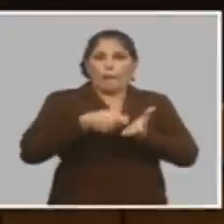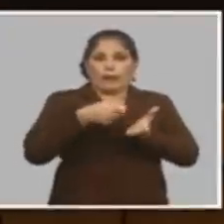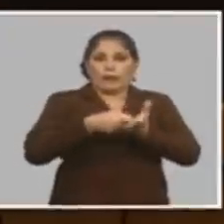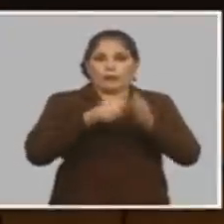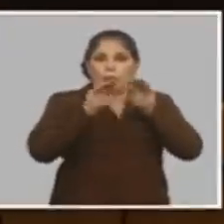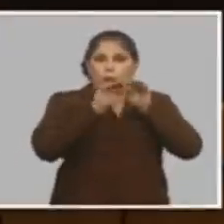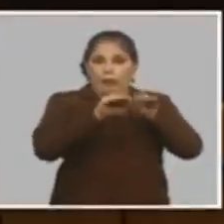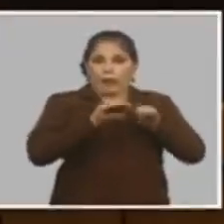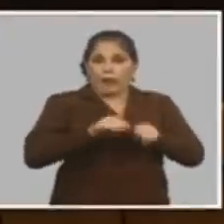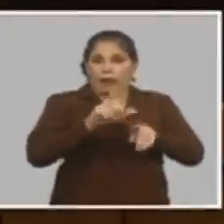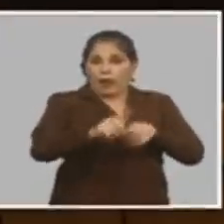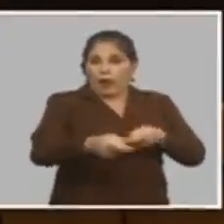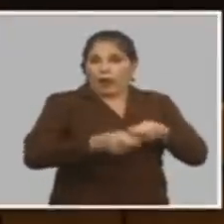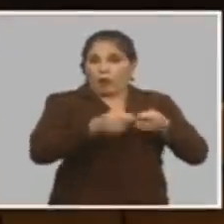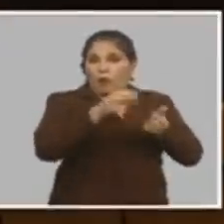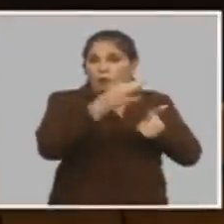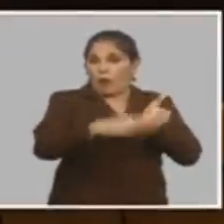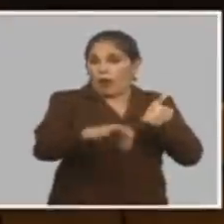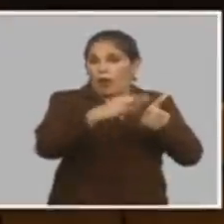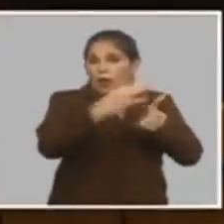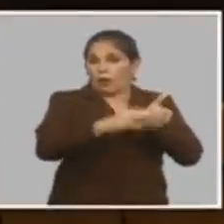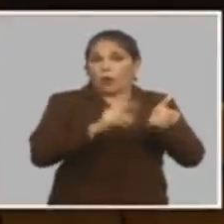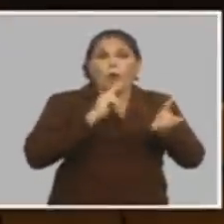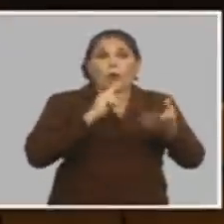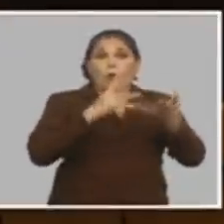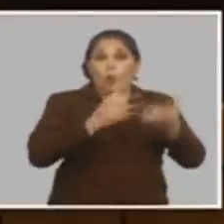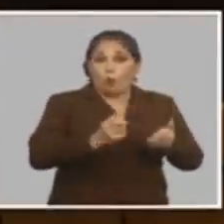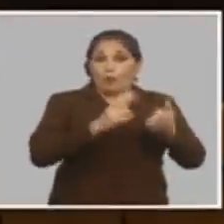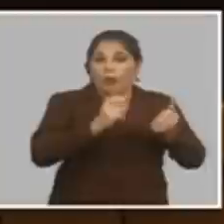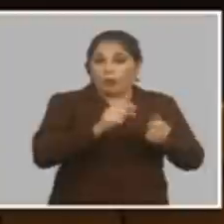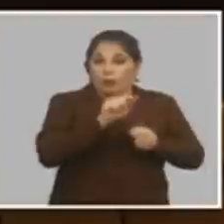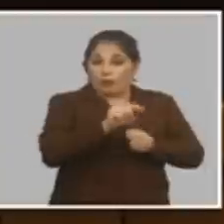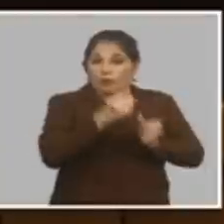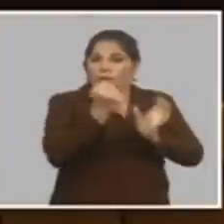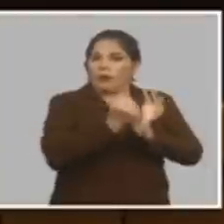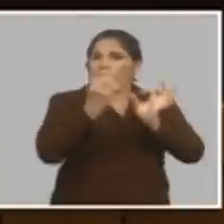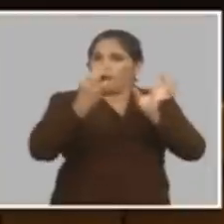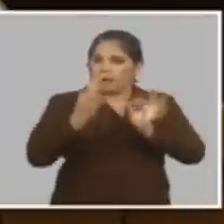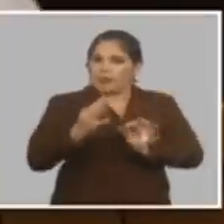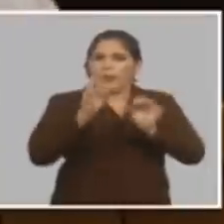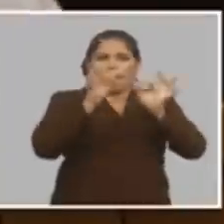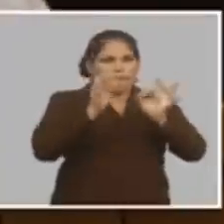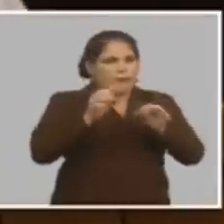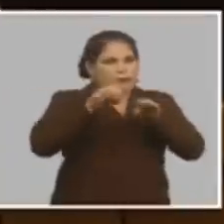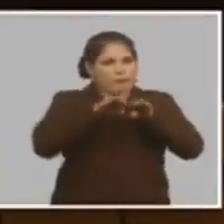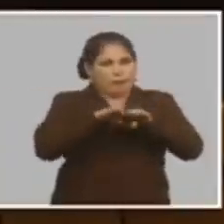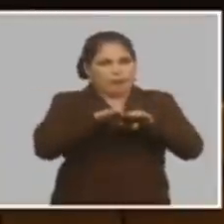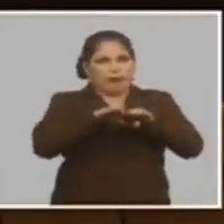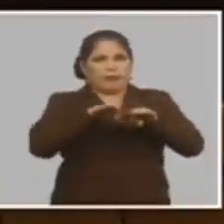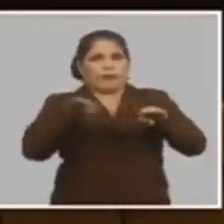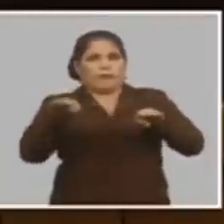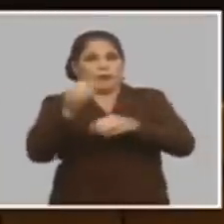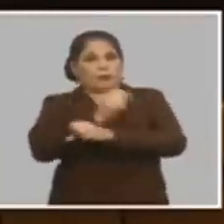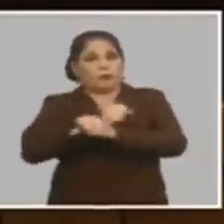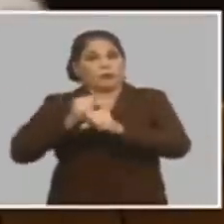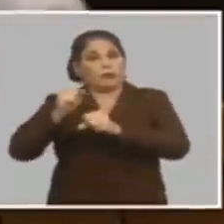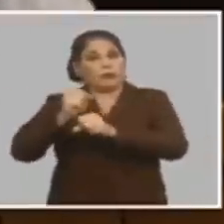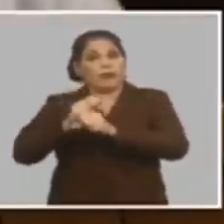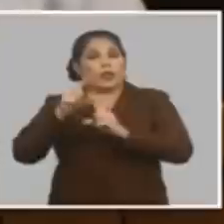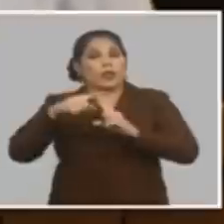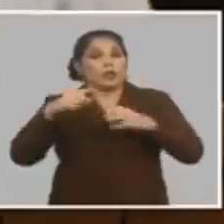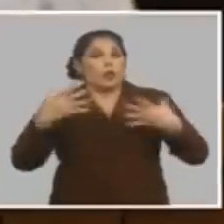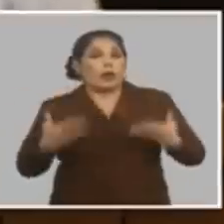acopio al arroz cáscara húmedo que garantiza el mismo nivel de utilidad por